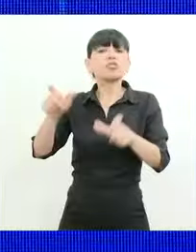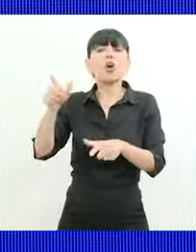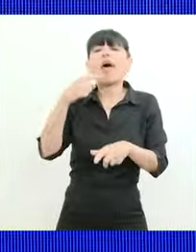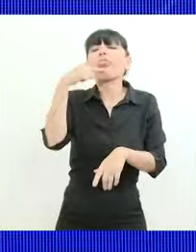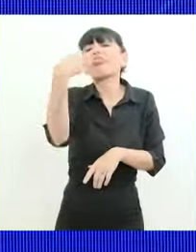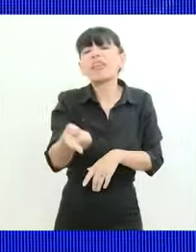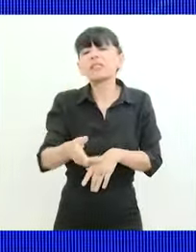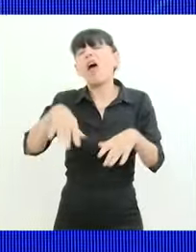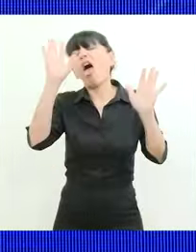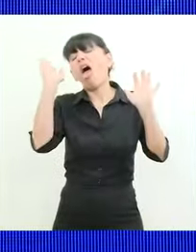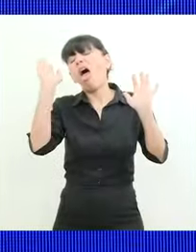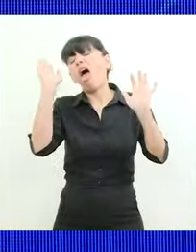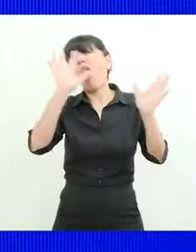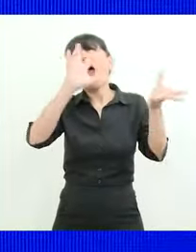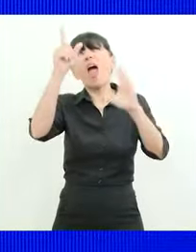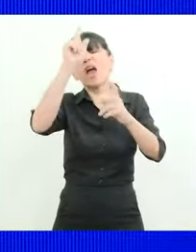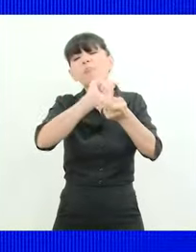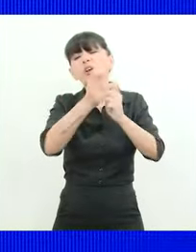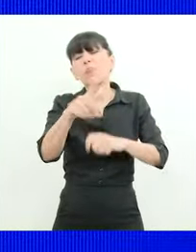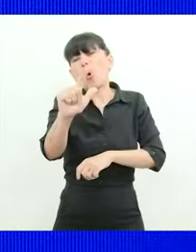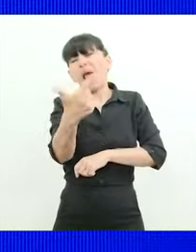bueno eso del cambio climático no existe